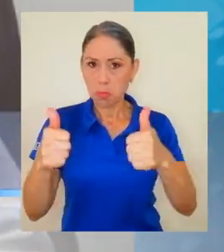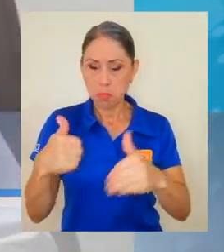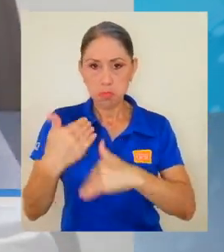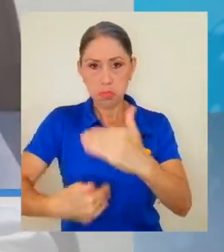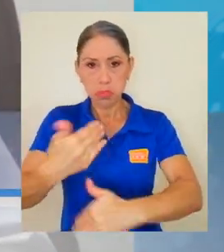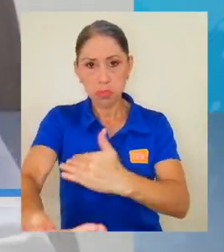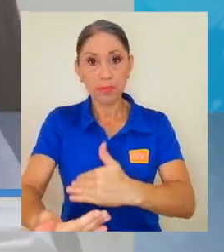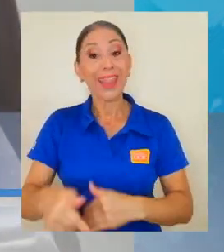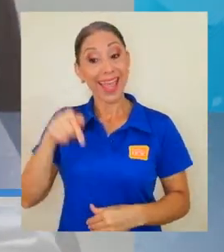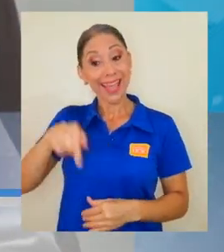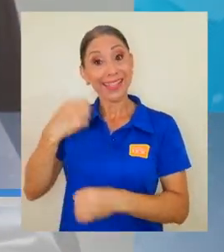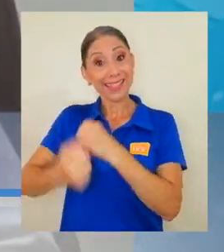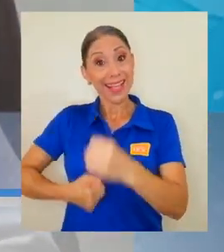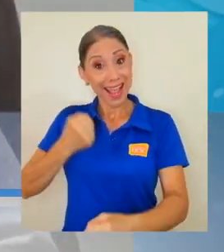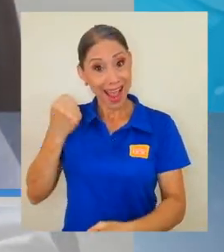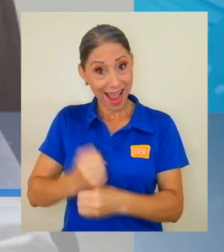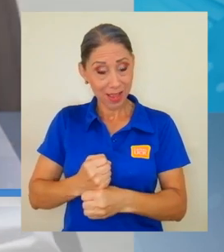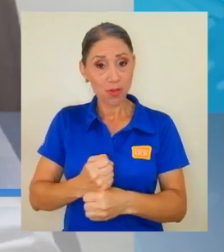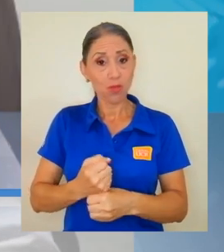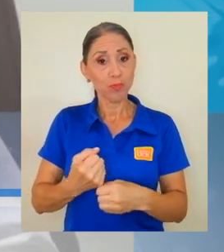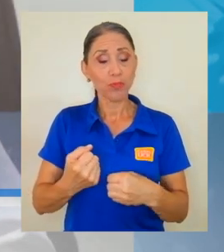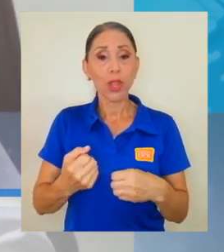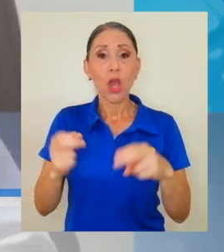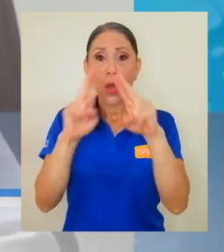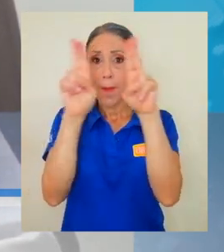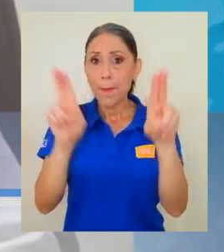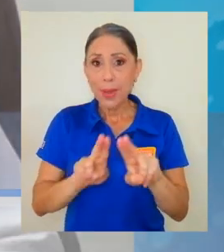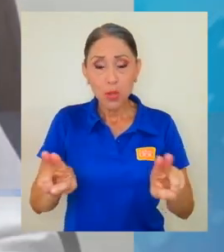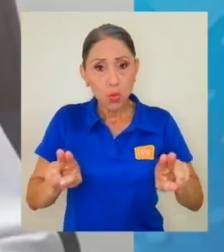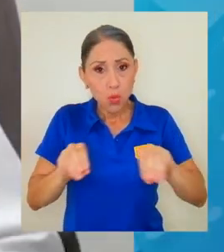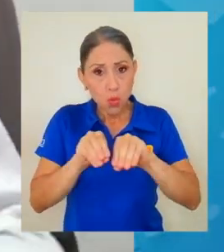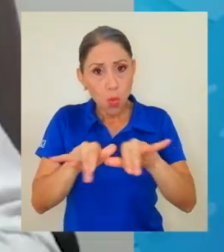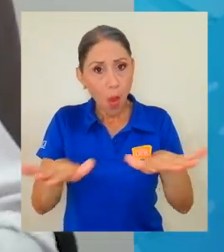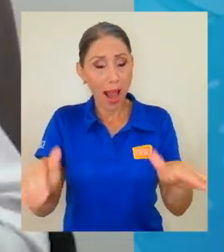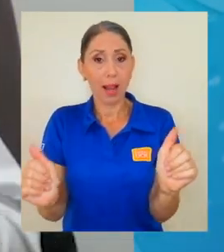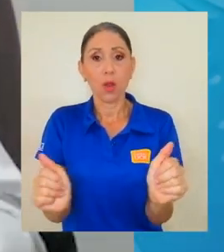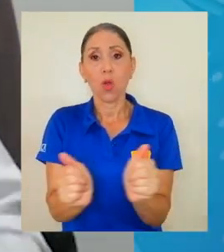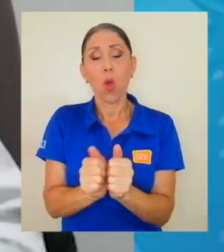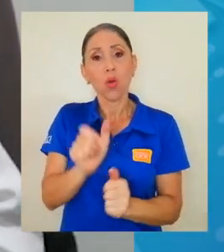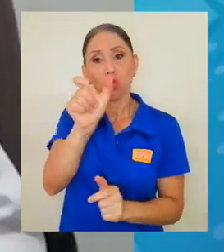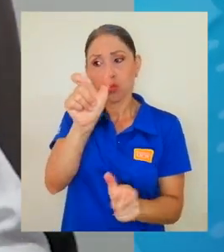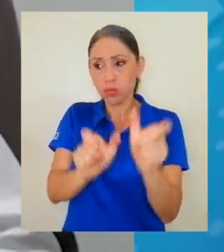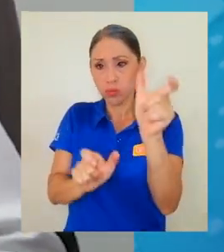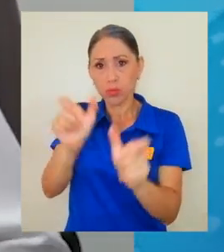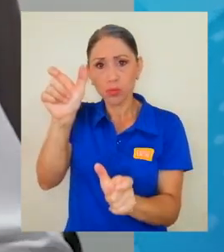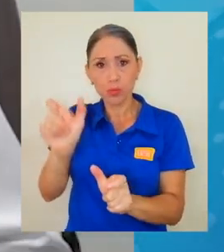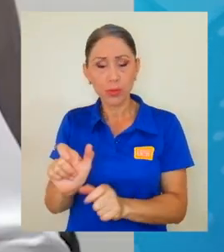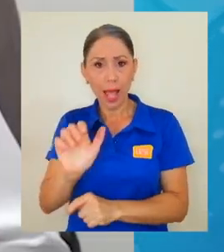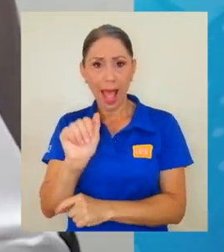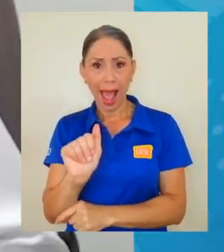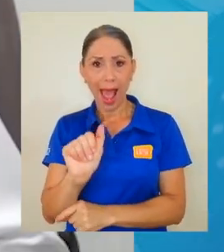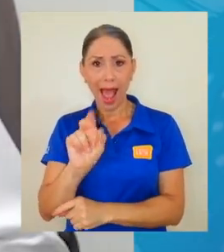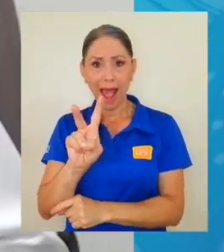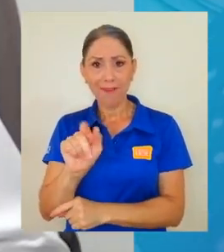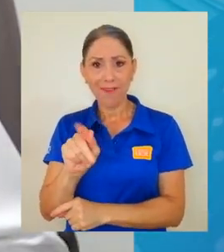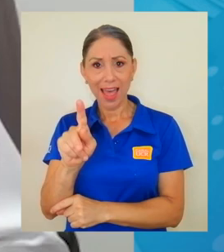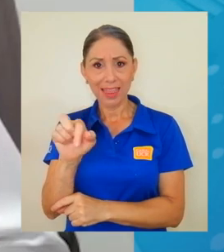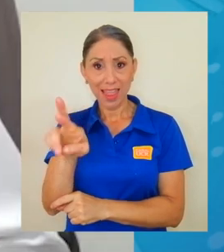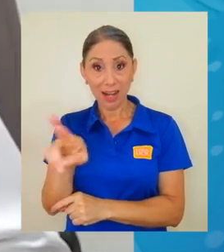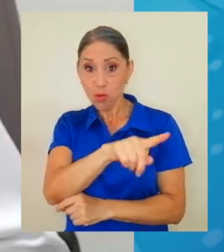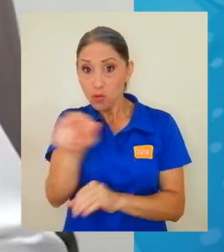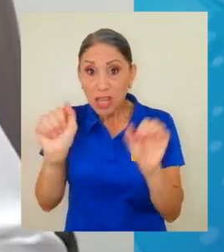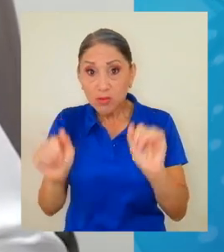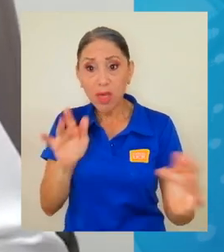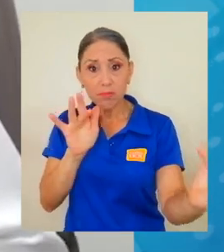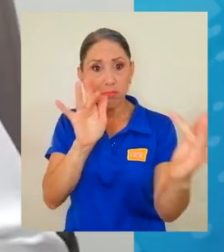totalmente virtual. Lo vamos a tener en un ambiente interactivo con avatars, donde los visitantes pueden ir a cada